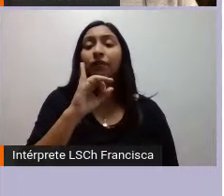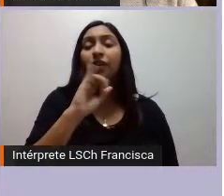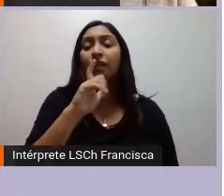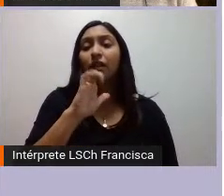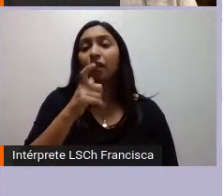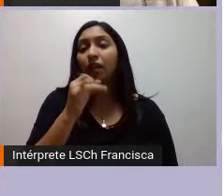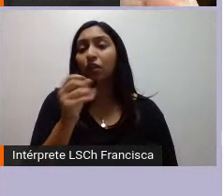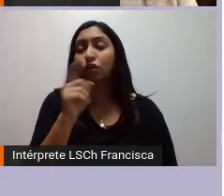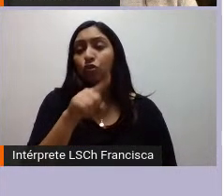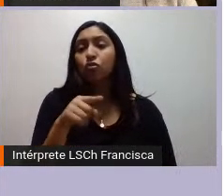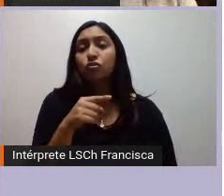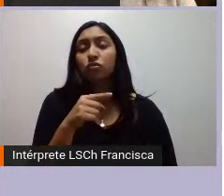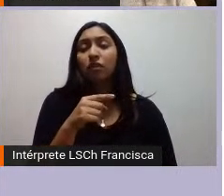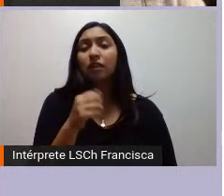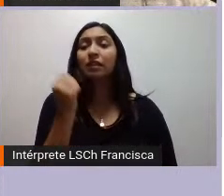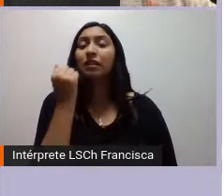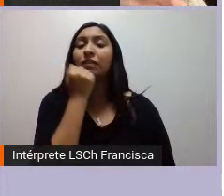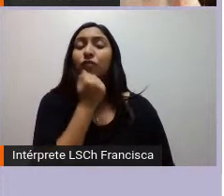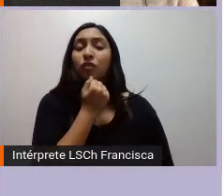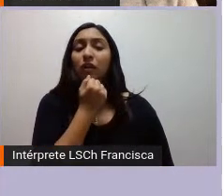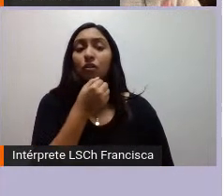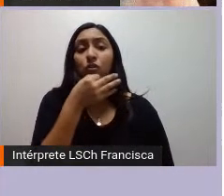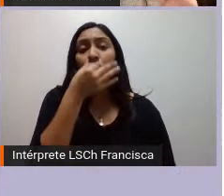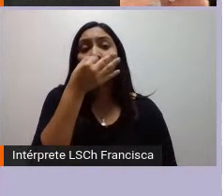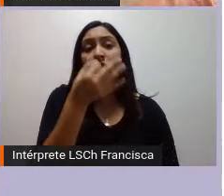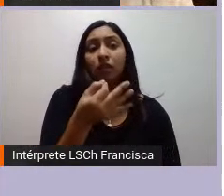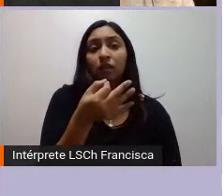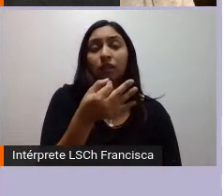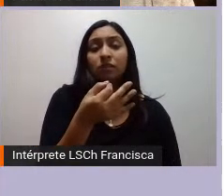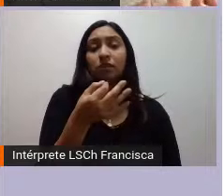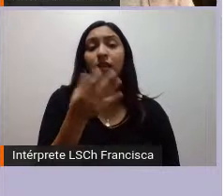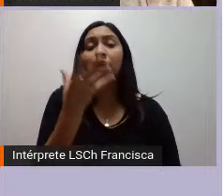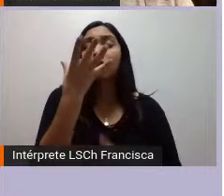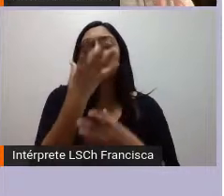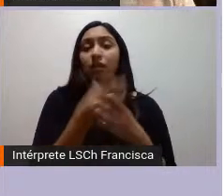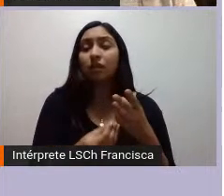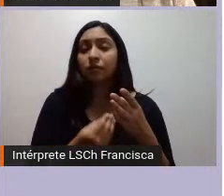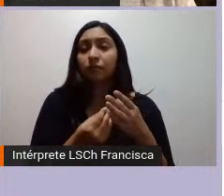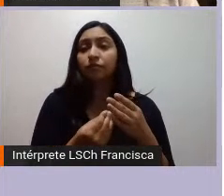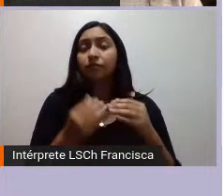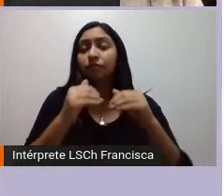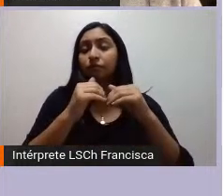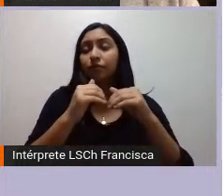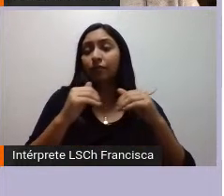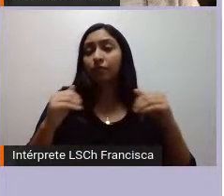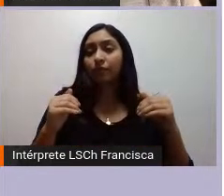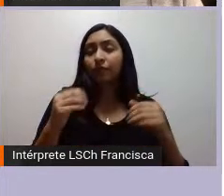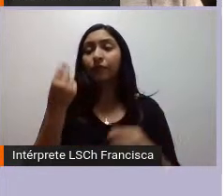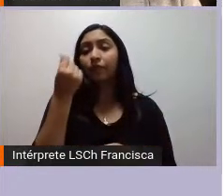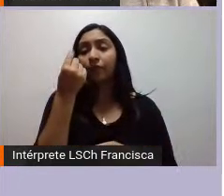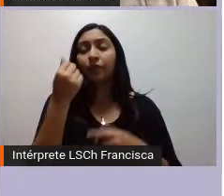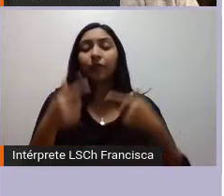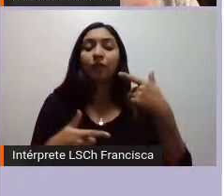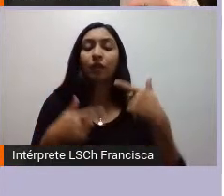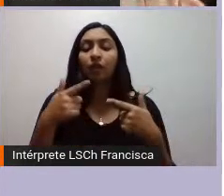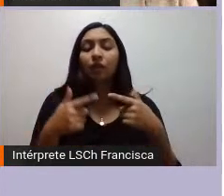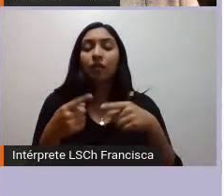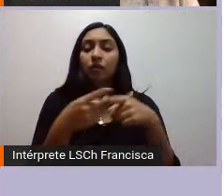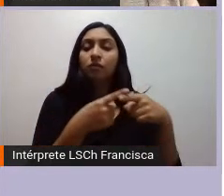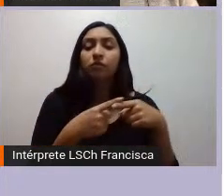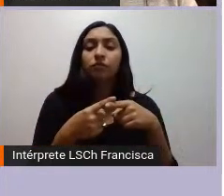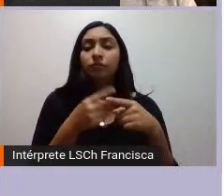además es que lo que se plantea es poner fin a la segregación económica política y social que han vivido los pueblos originarios y la